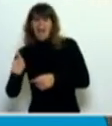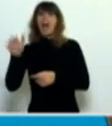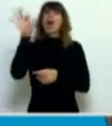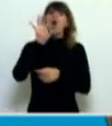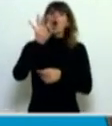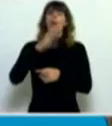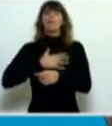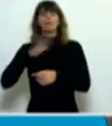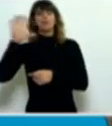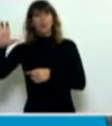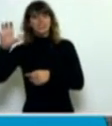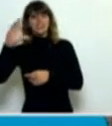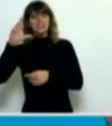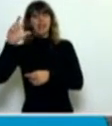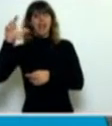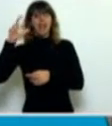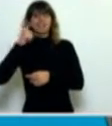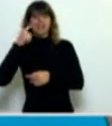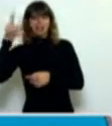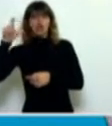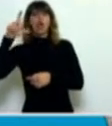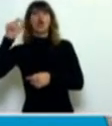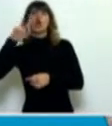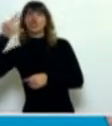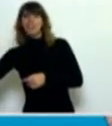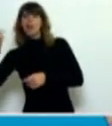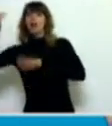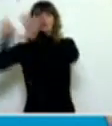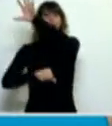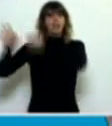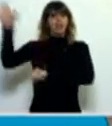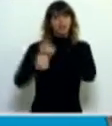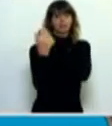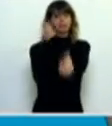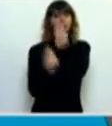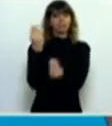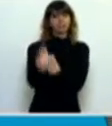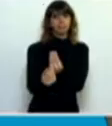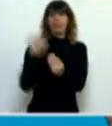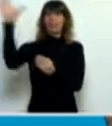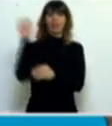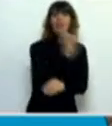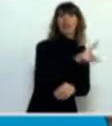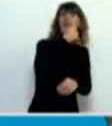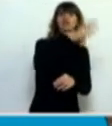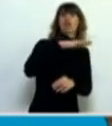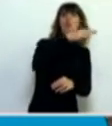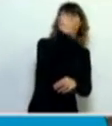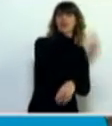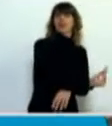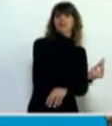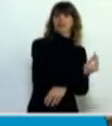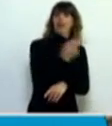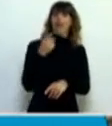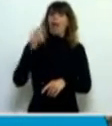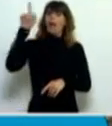mi provincia y colocarlos en otros lugares también se altera el funcionamiento o el fortalecimiento de las